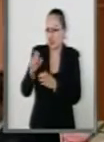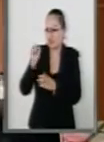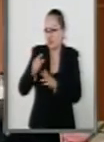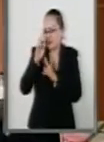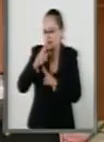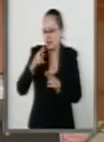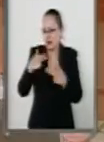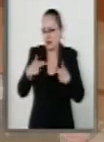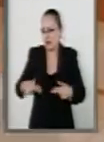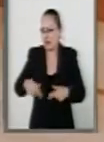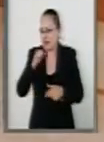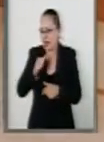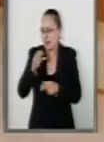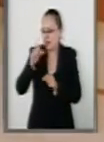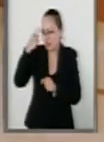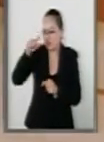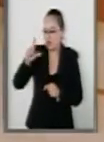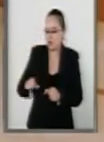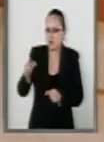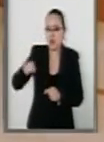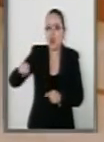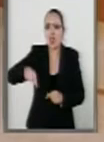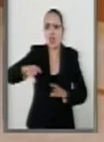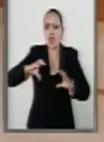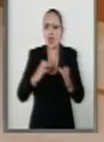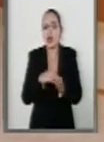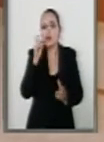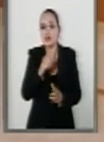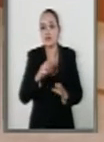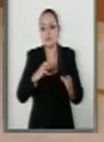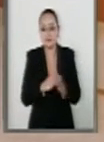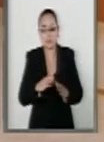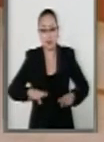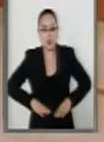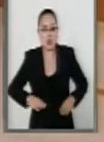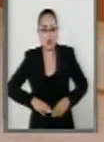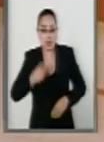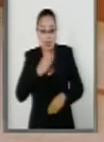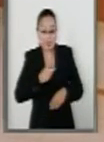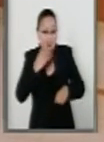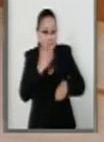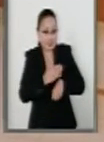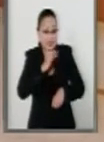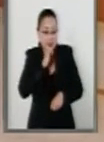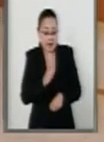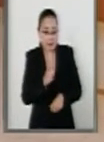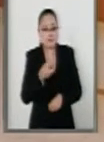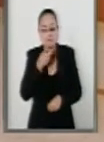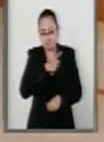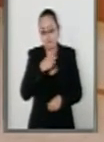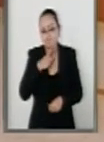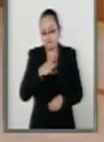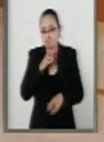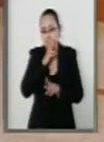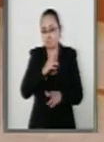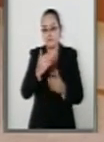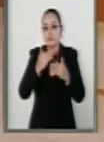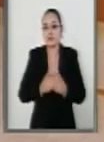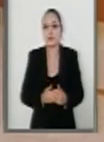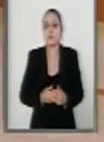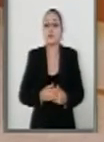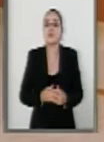degradantes a efecto de que de ninguna manera la conducta quede impune. Quiero recordar que la